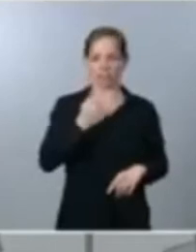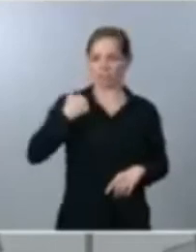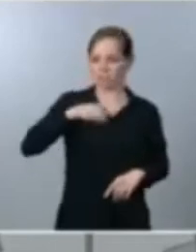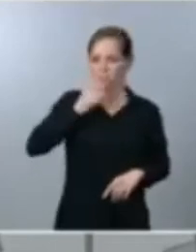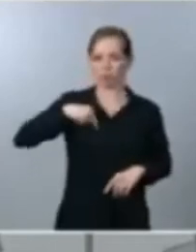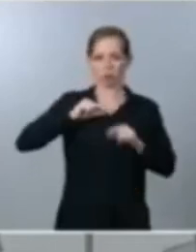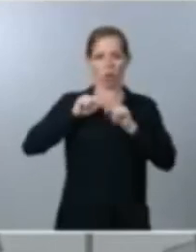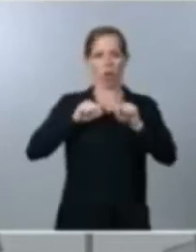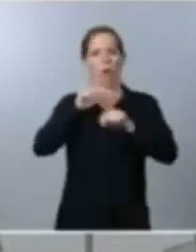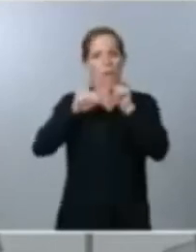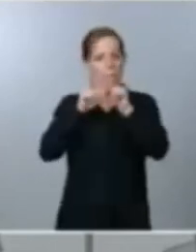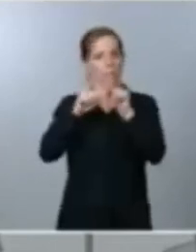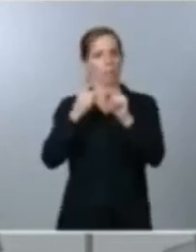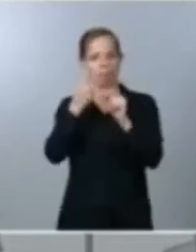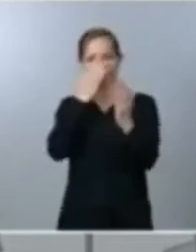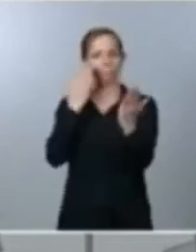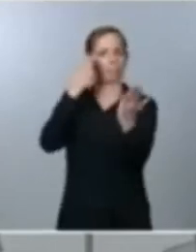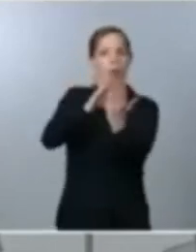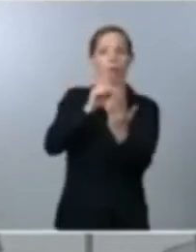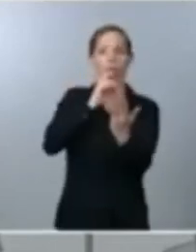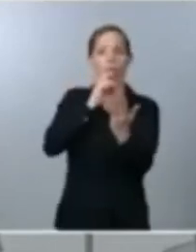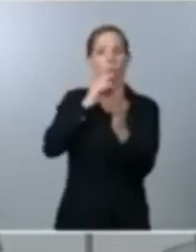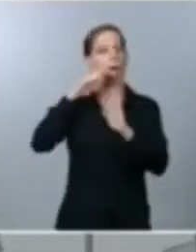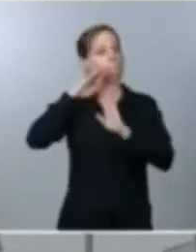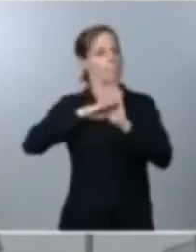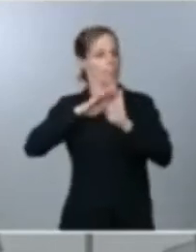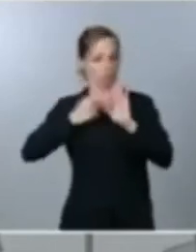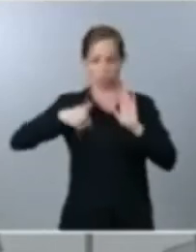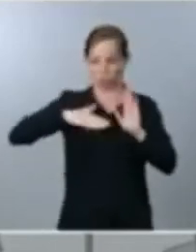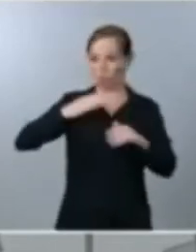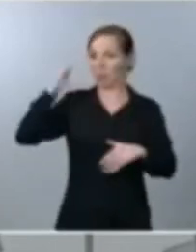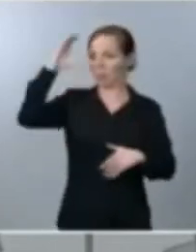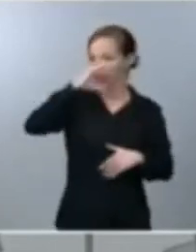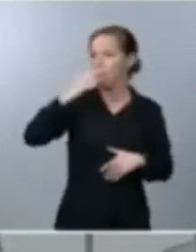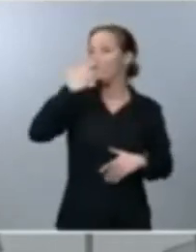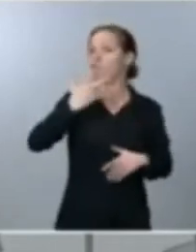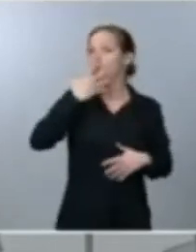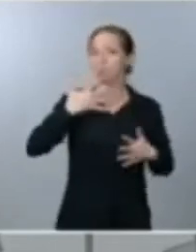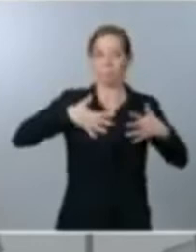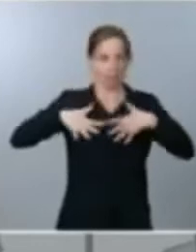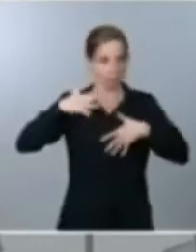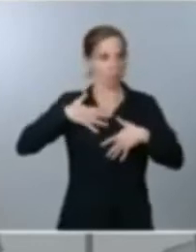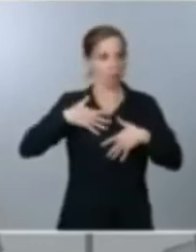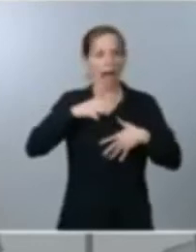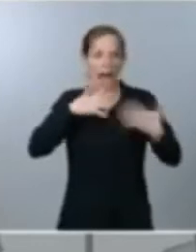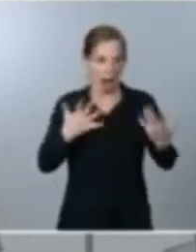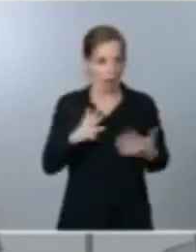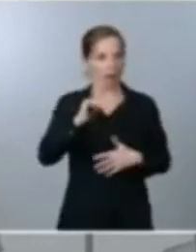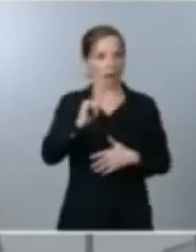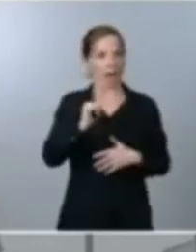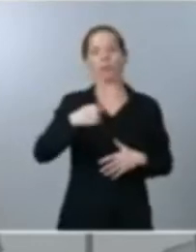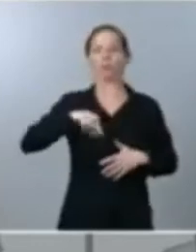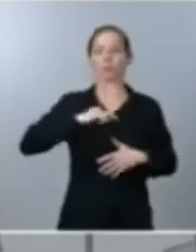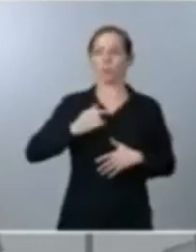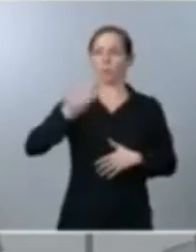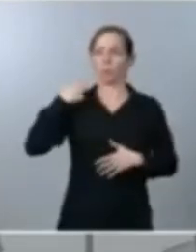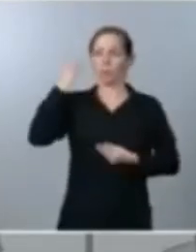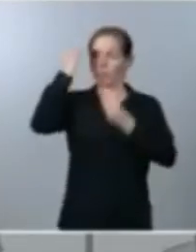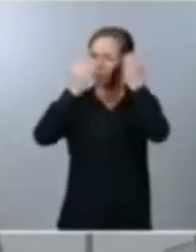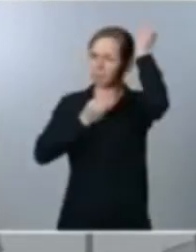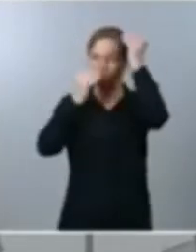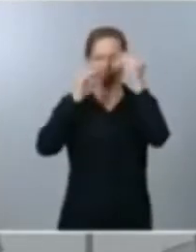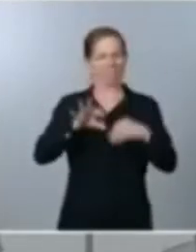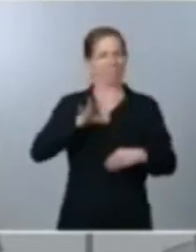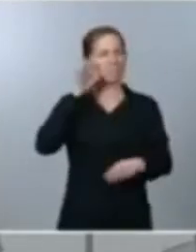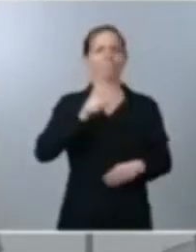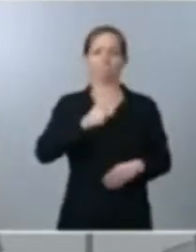científicos que teníamos entonces a nuestro alcance que tenemos ahora mismo hemos tenido que tomar decisiones muy difíciles adoptar decisiones al